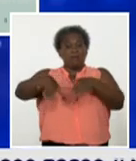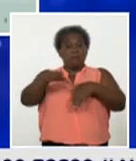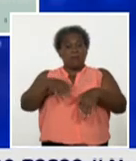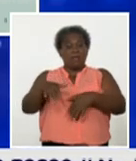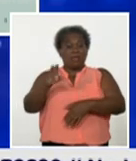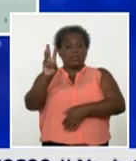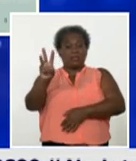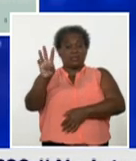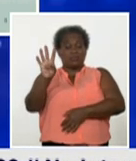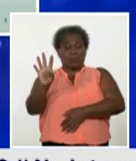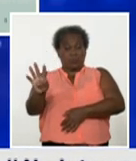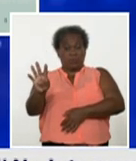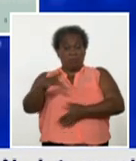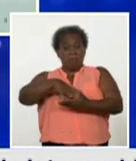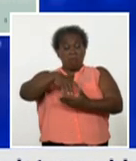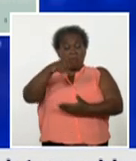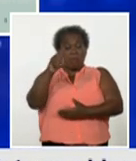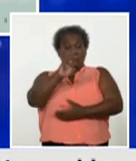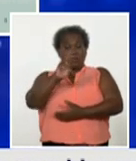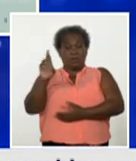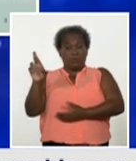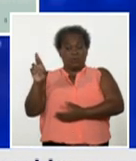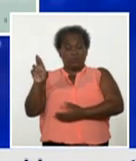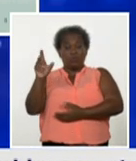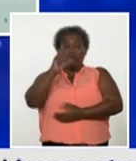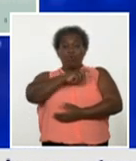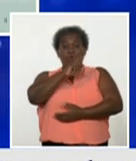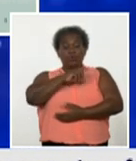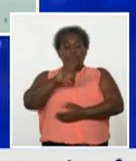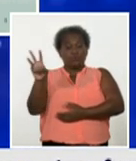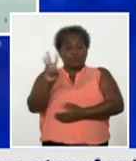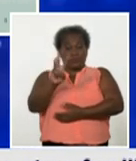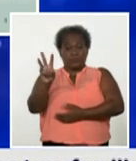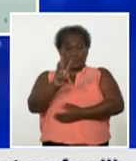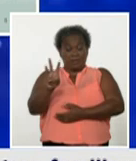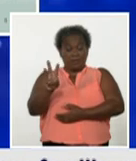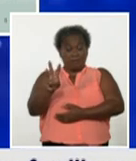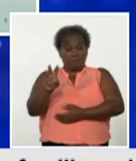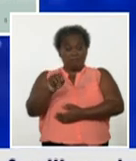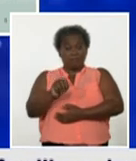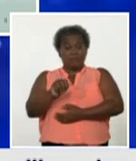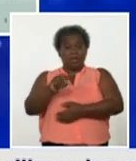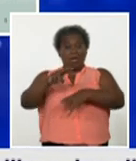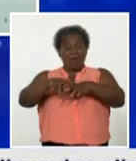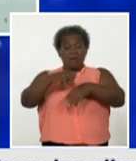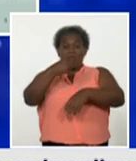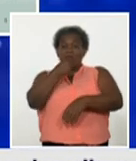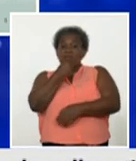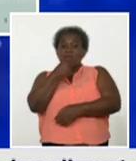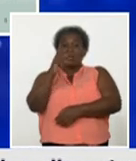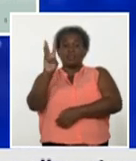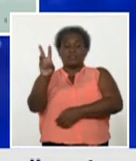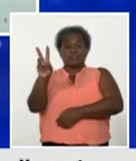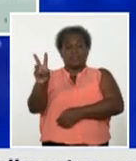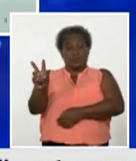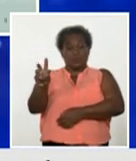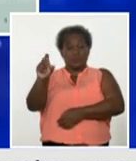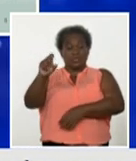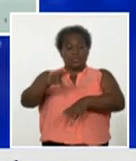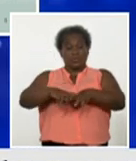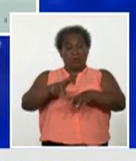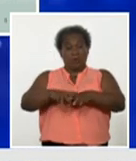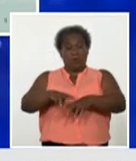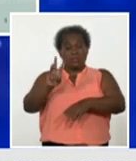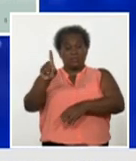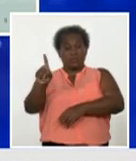Plaza de la Revolución y Cotorro con treinta y tres cada uno Habana Vieja treinta y dos Centro Habana treinta y uno La